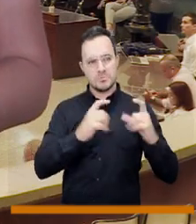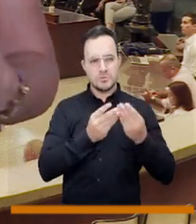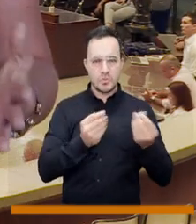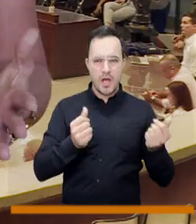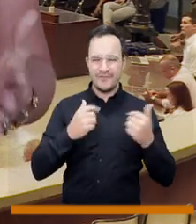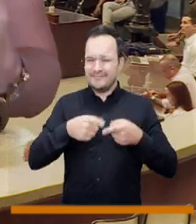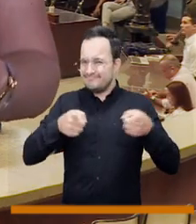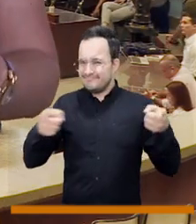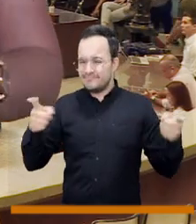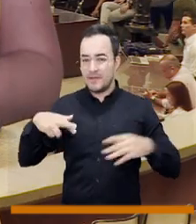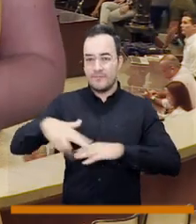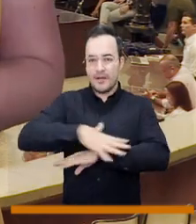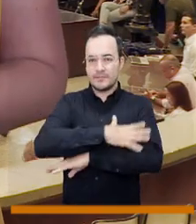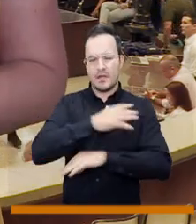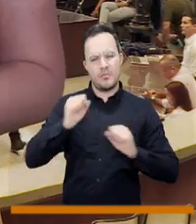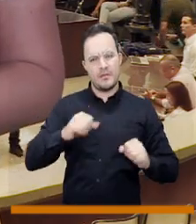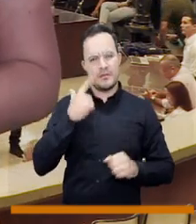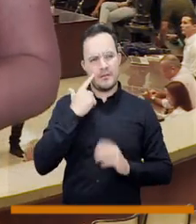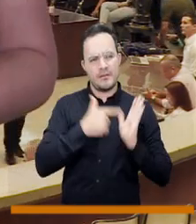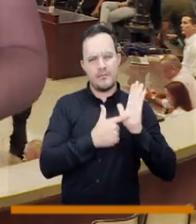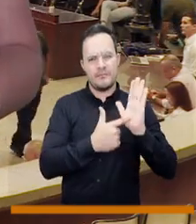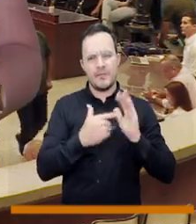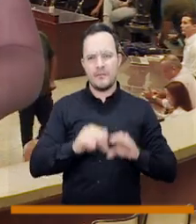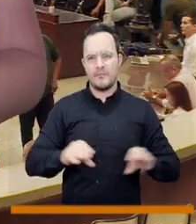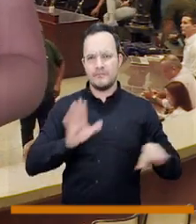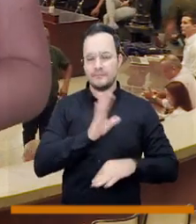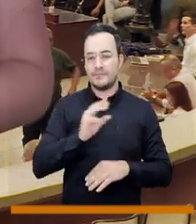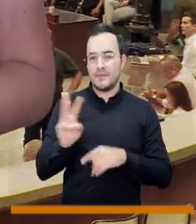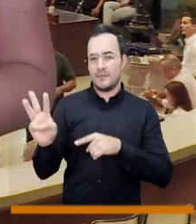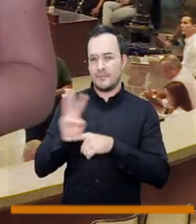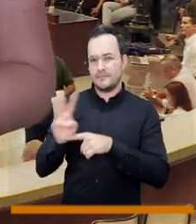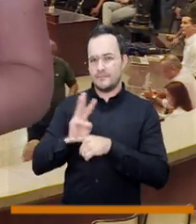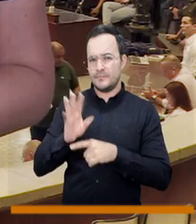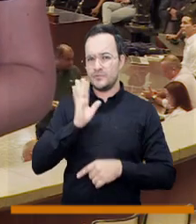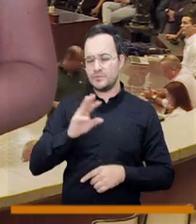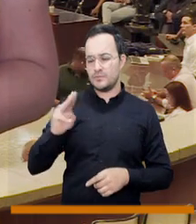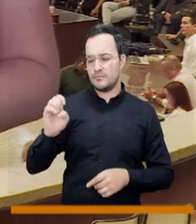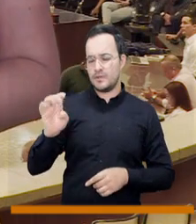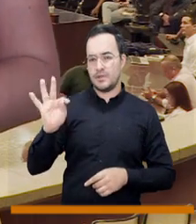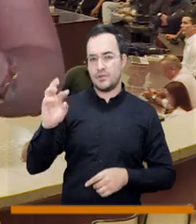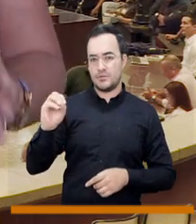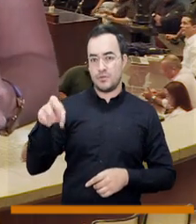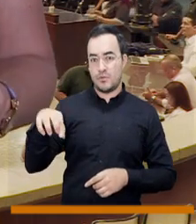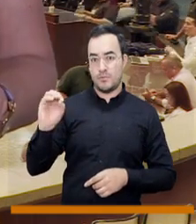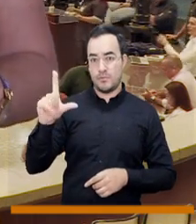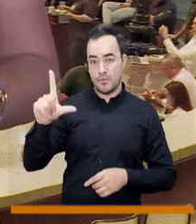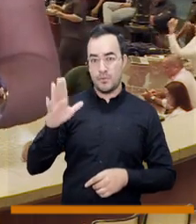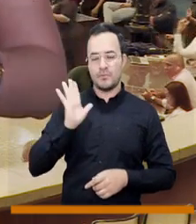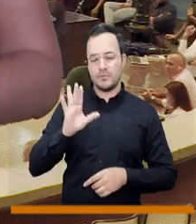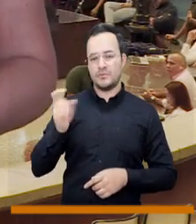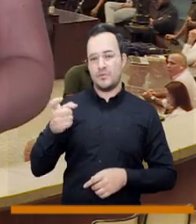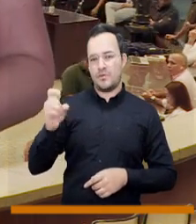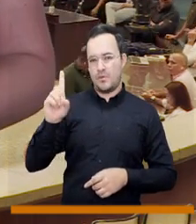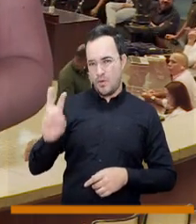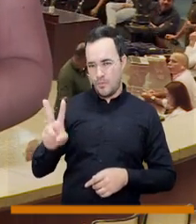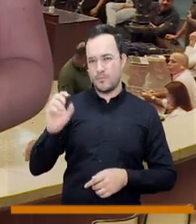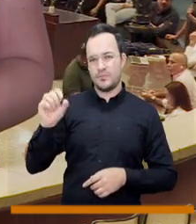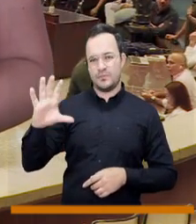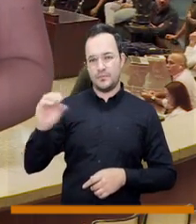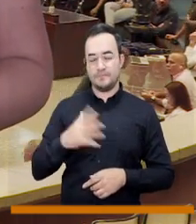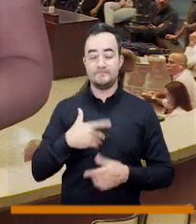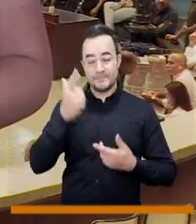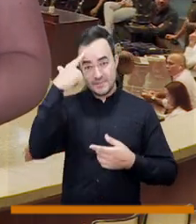sonoros de diferentes sitios del Valle de Aburrán, usted puede revisar el aplicativo que se encuentra en la página www.metropol